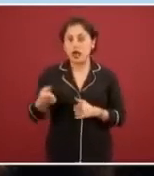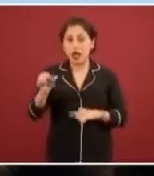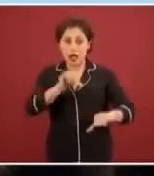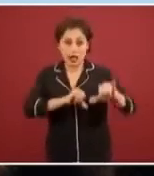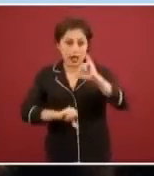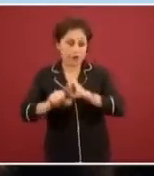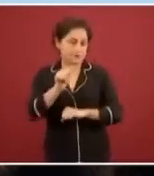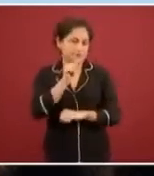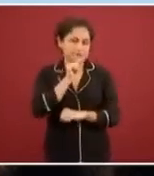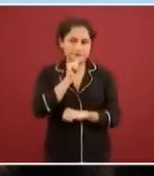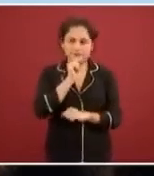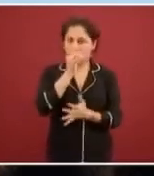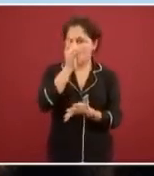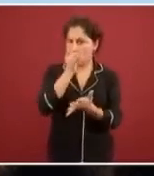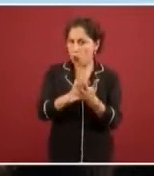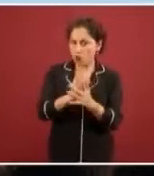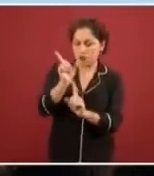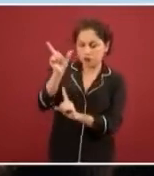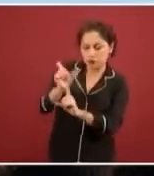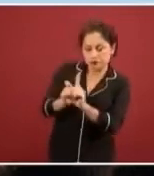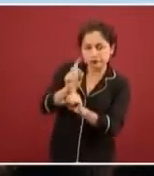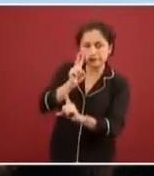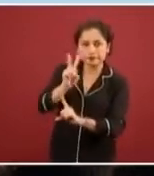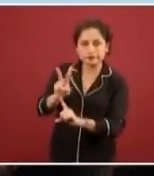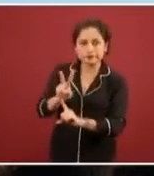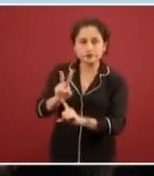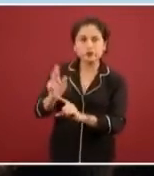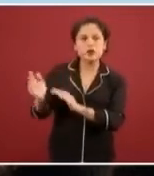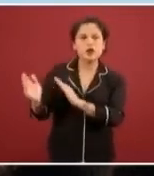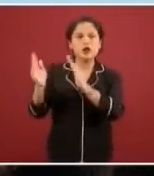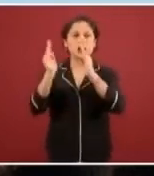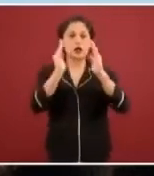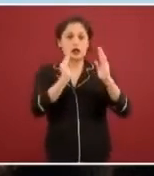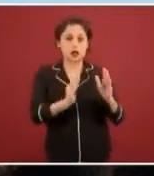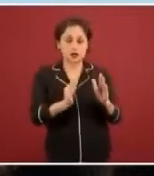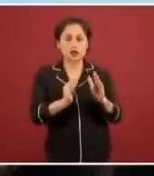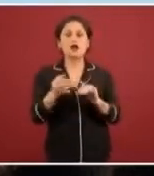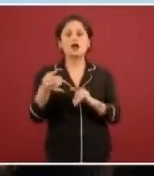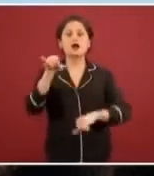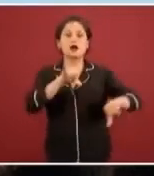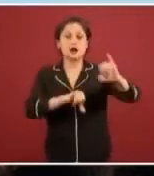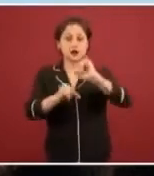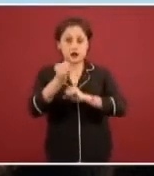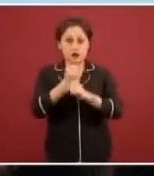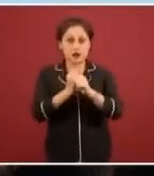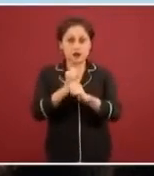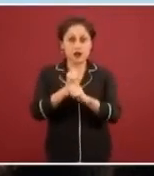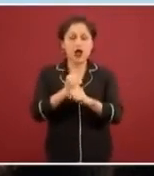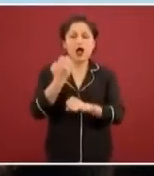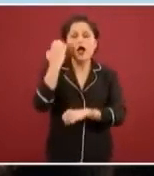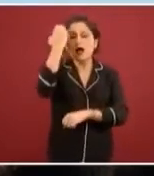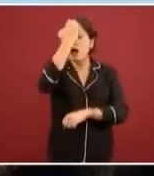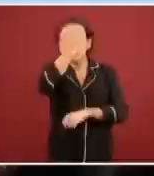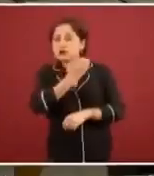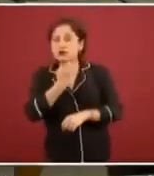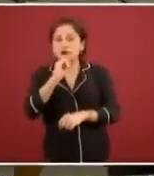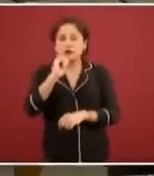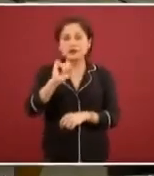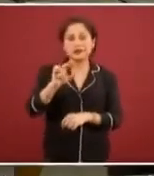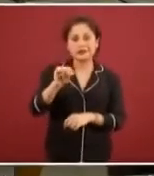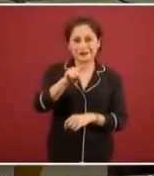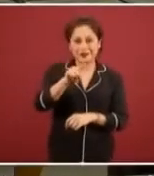Aquí viene la prueba de laboratorio y se determina el índice de positividad, que se acuerdan que hemos estado hablando de él,